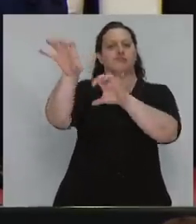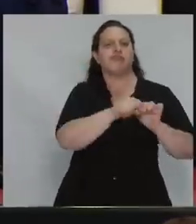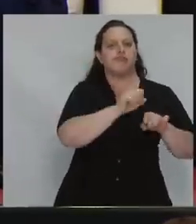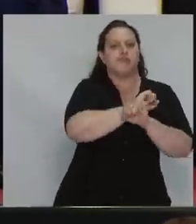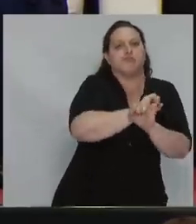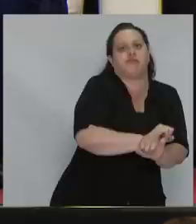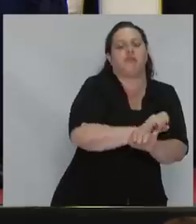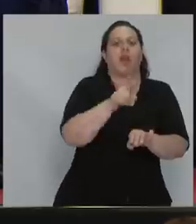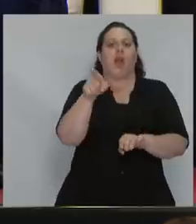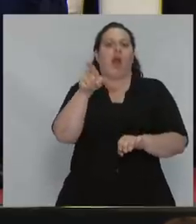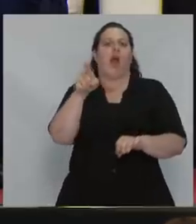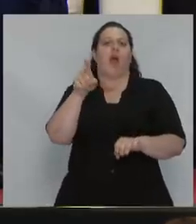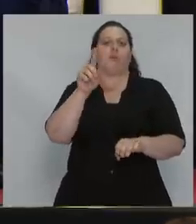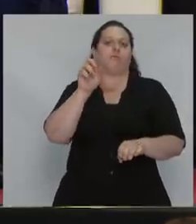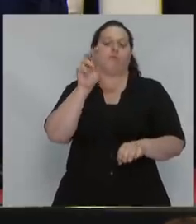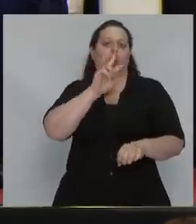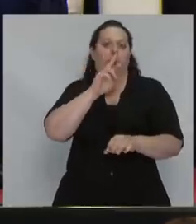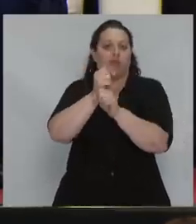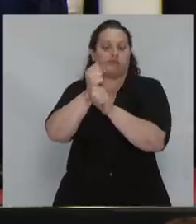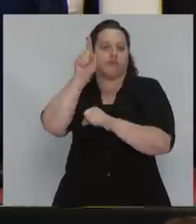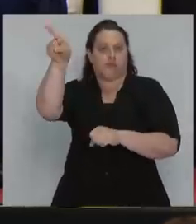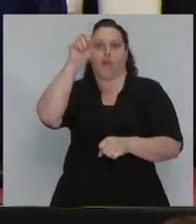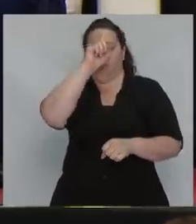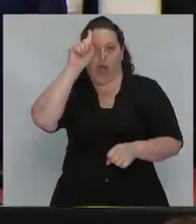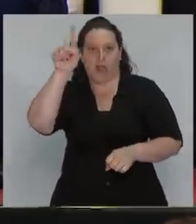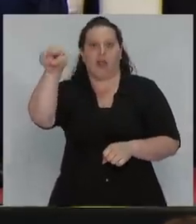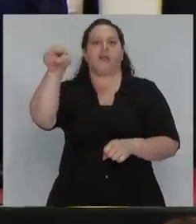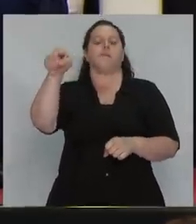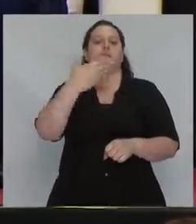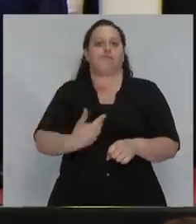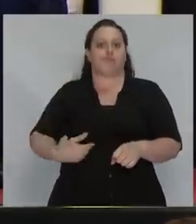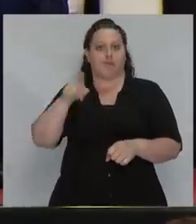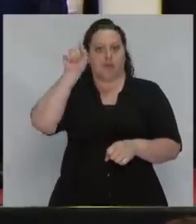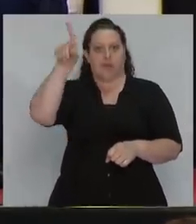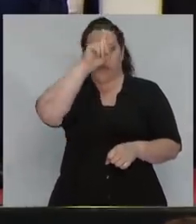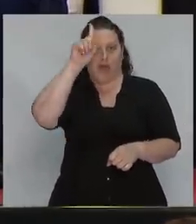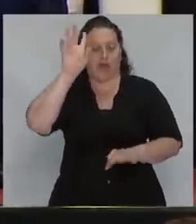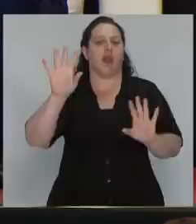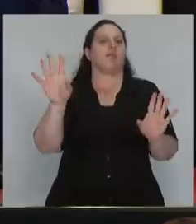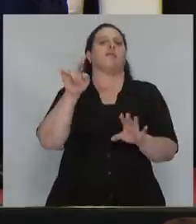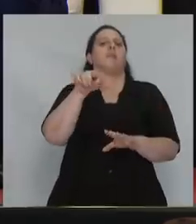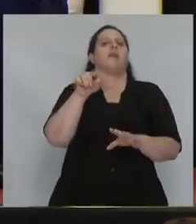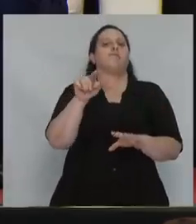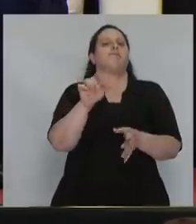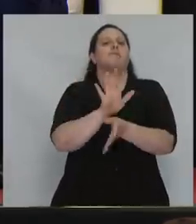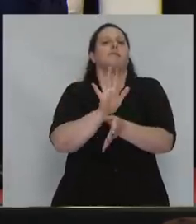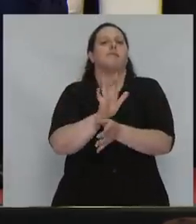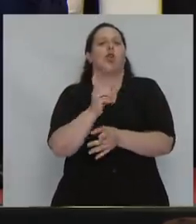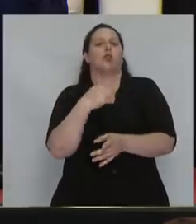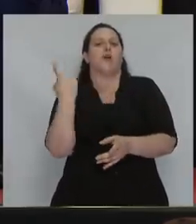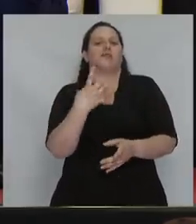las bicicletas. Están persiguiendo a Rafael Correa. Están utilizando el Estado de Derecho y nuestra credibilidad